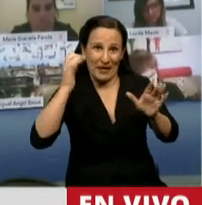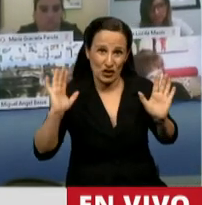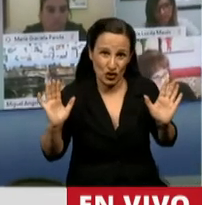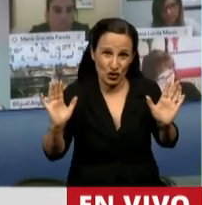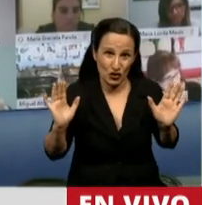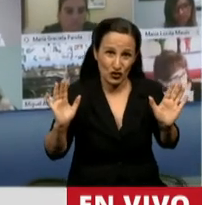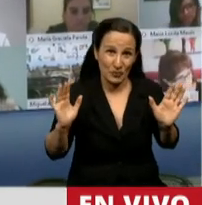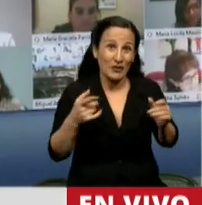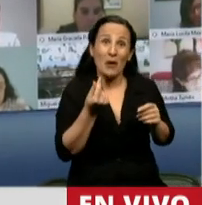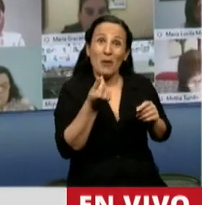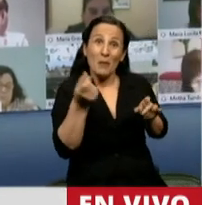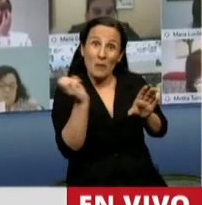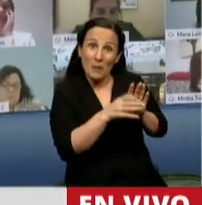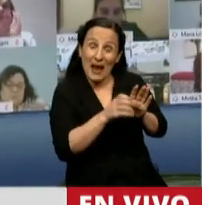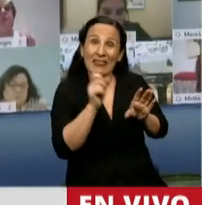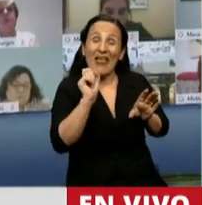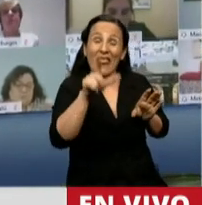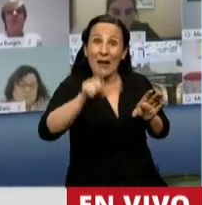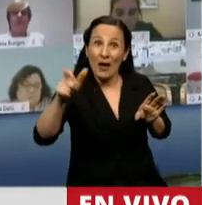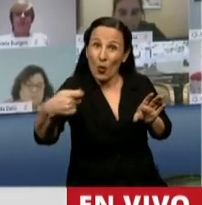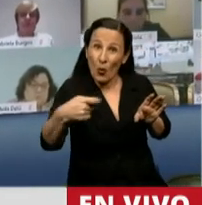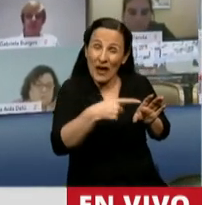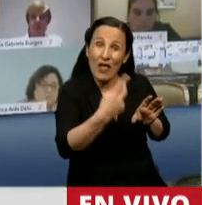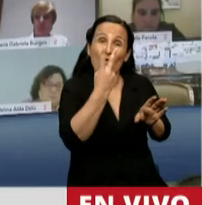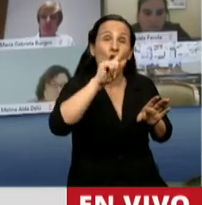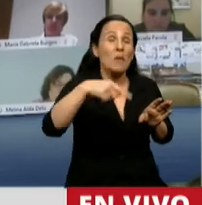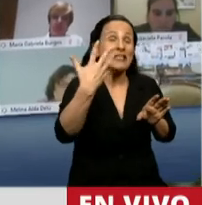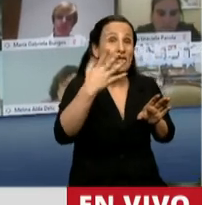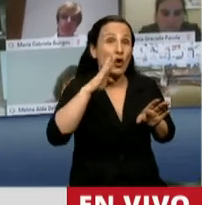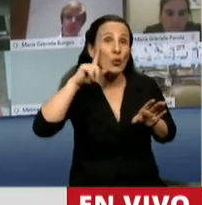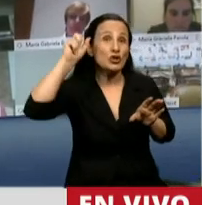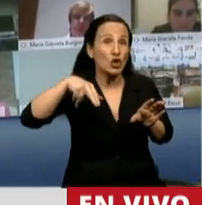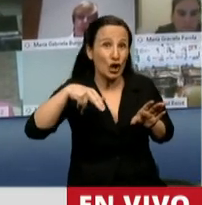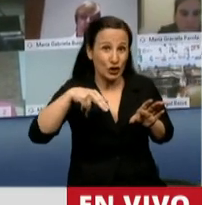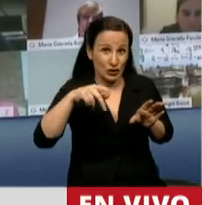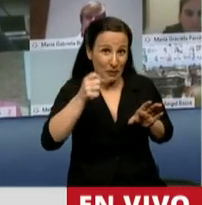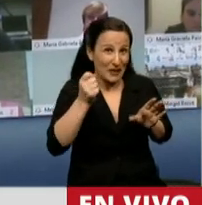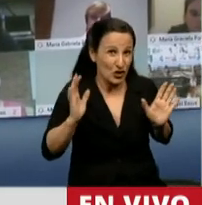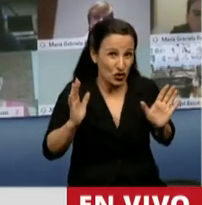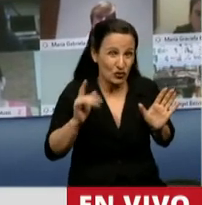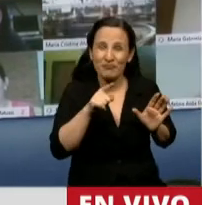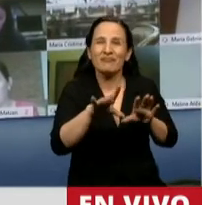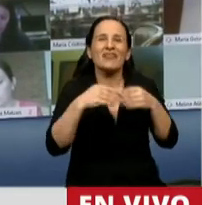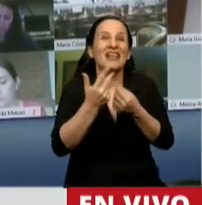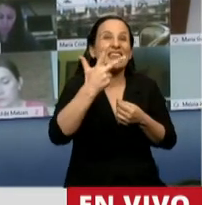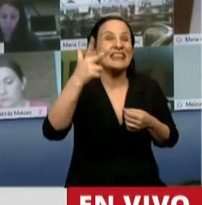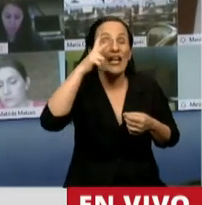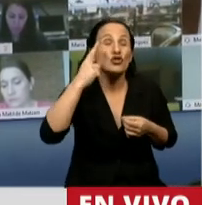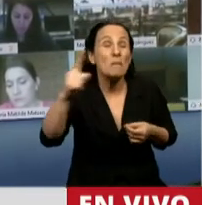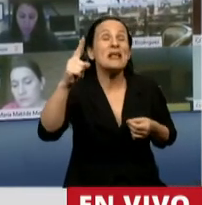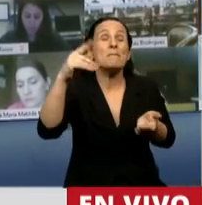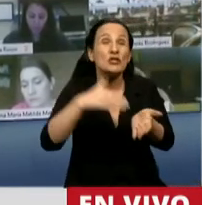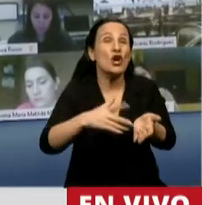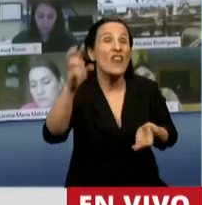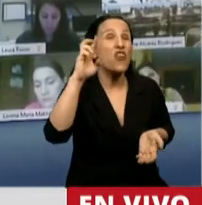patrimonio de los jubilados son 2,5 billones de pesos hasta ese momento que significa 38 mil millones de dólares